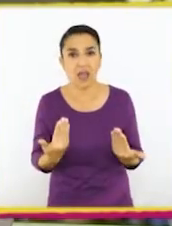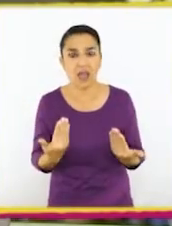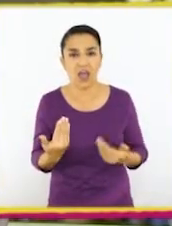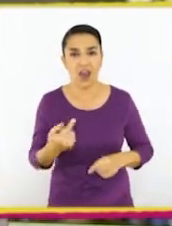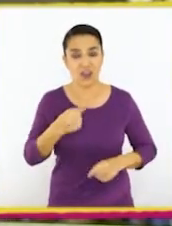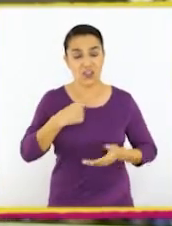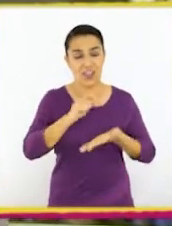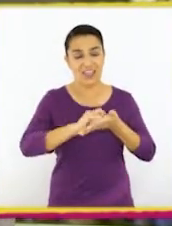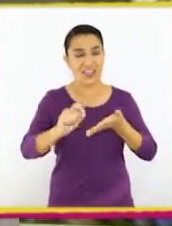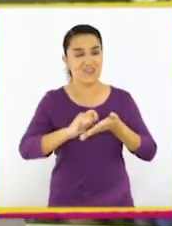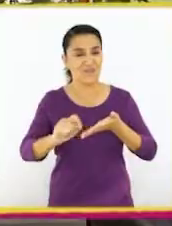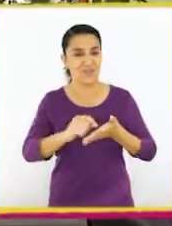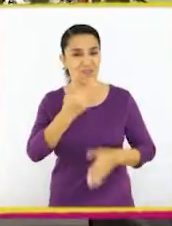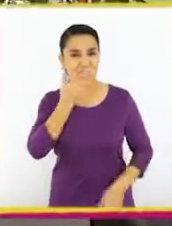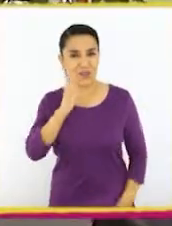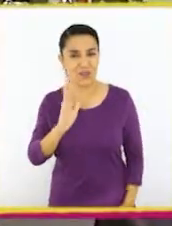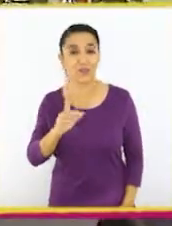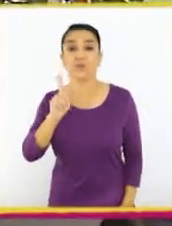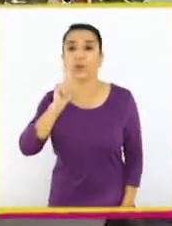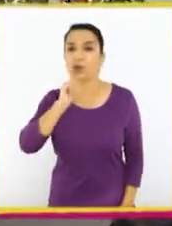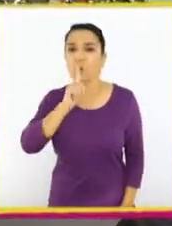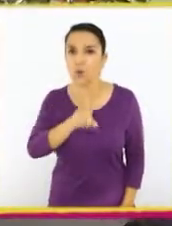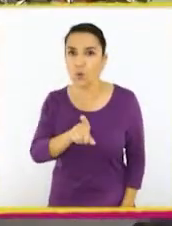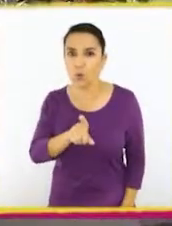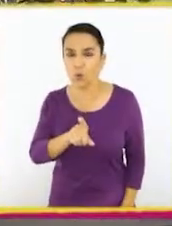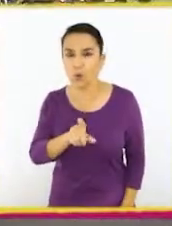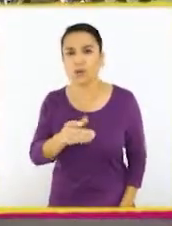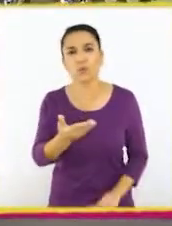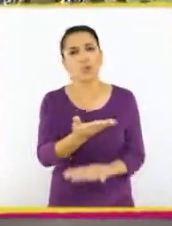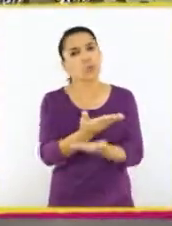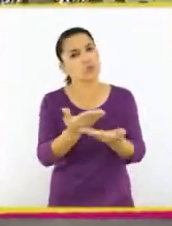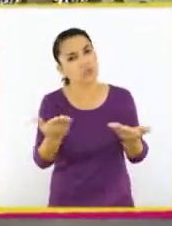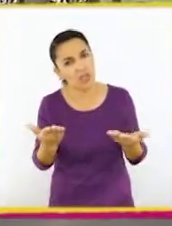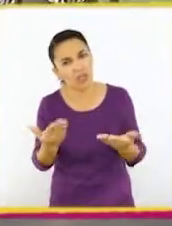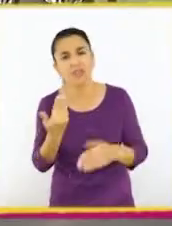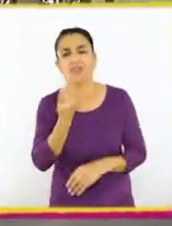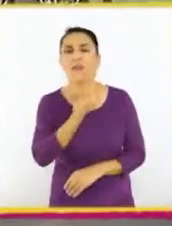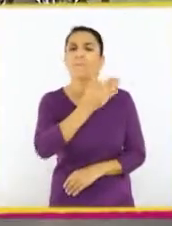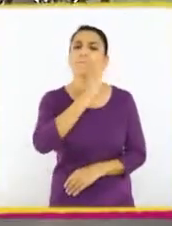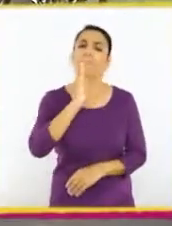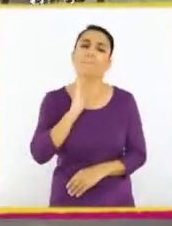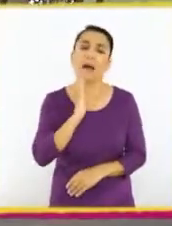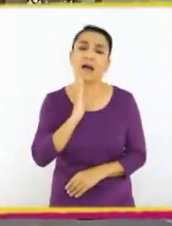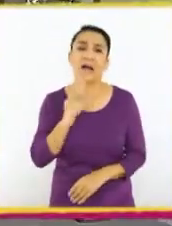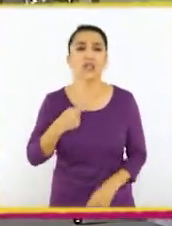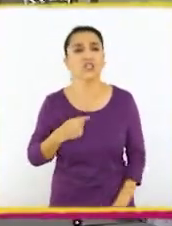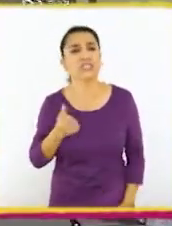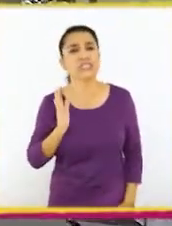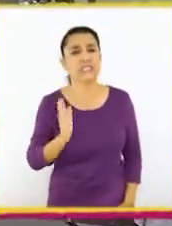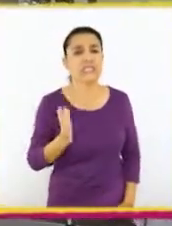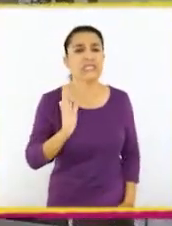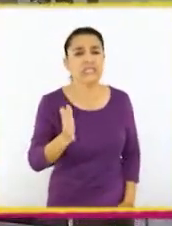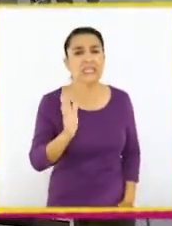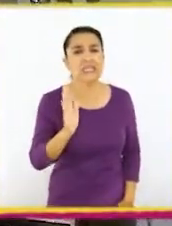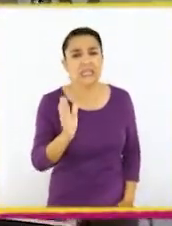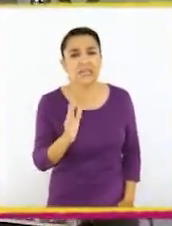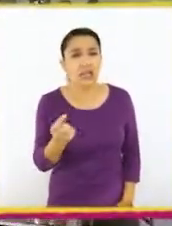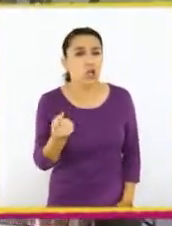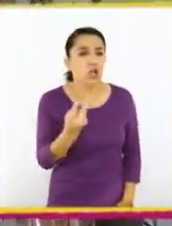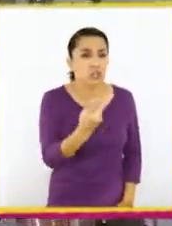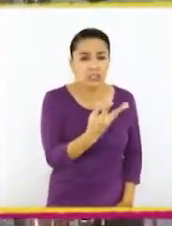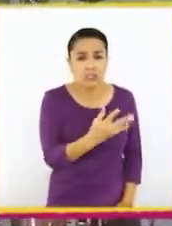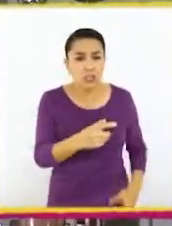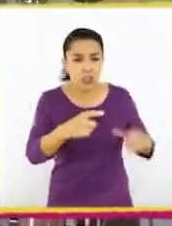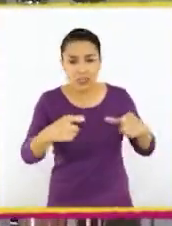estoy escribiendo mejor. Y por último, si no fuese por ustedes y la vaca, todavía estaría ya contando